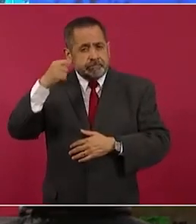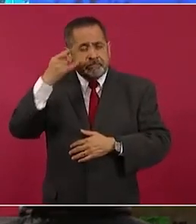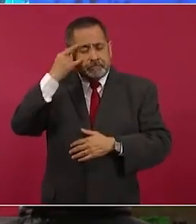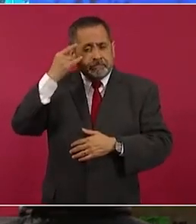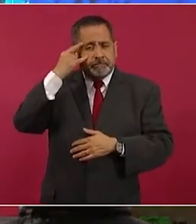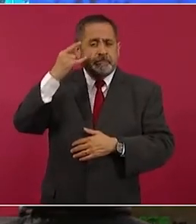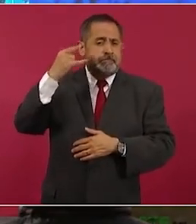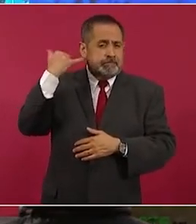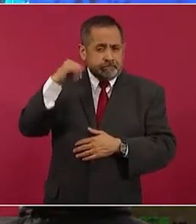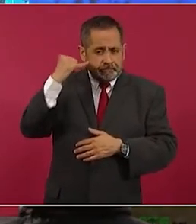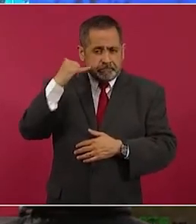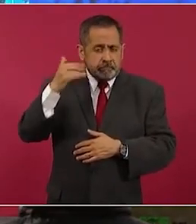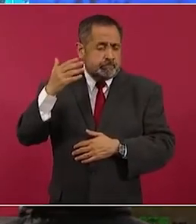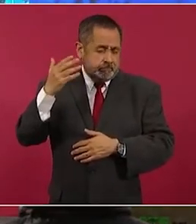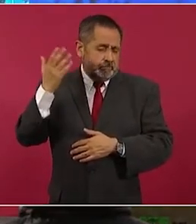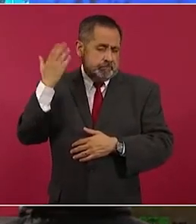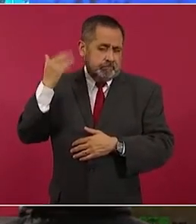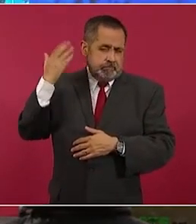Yucatán,